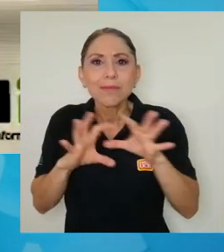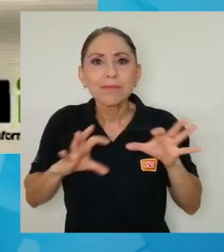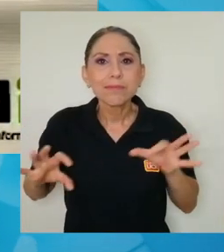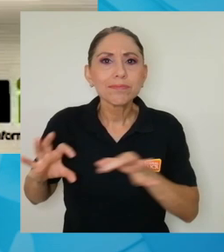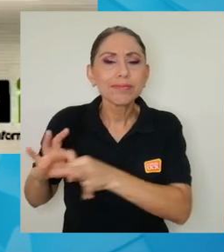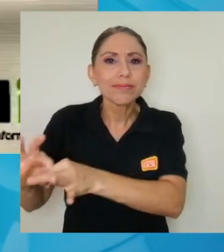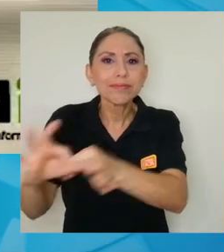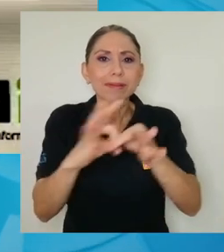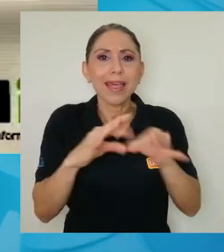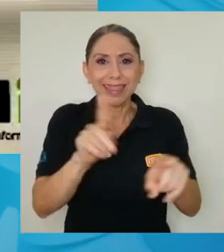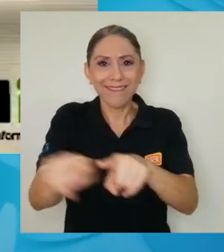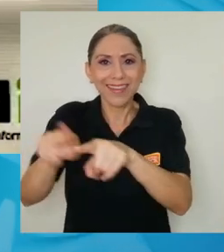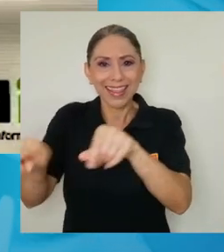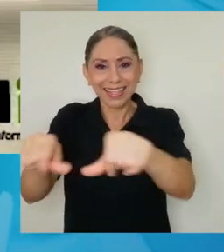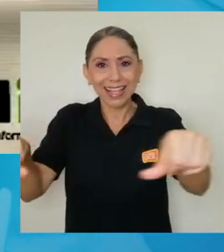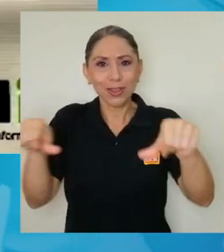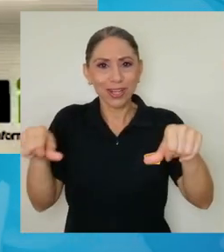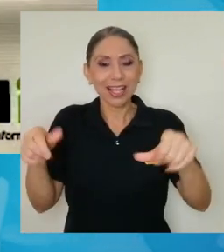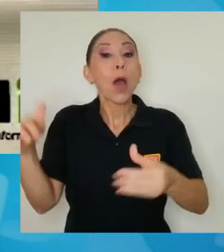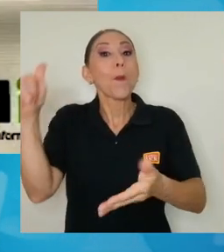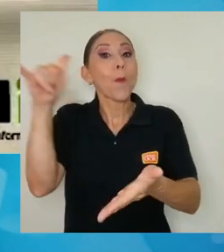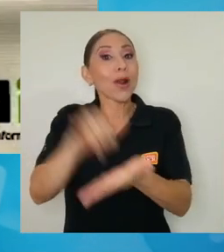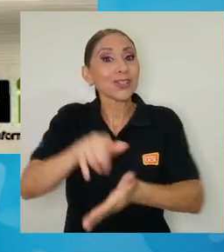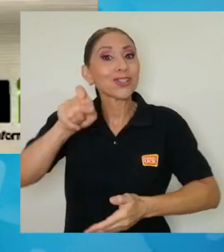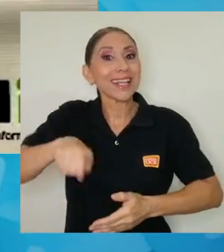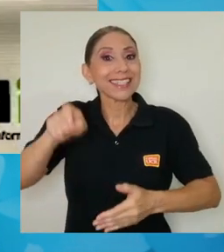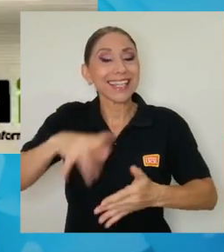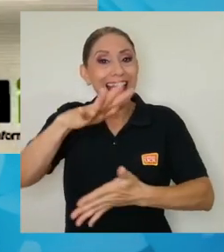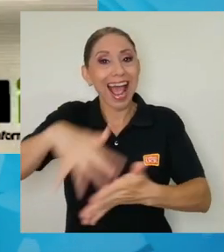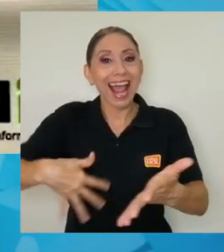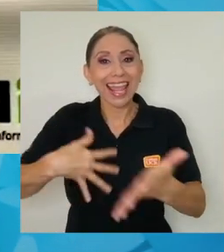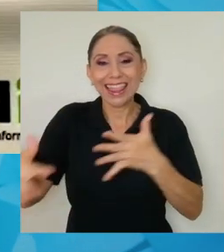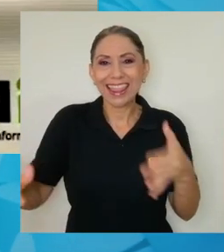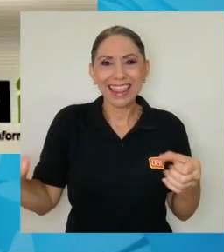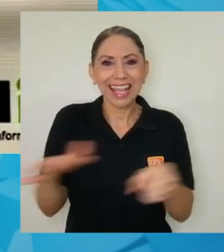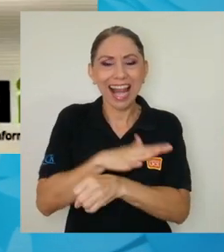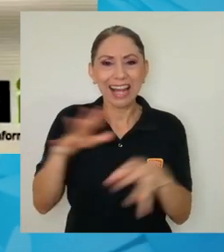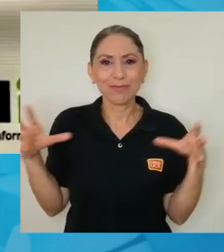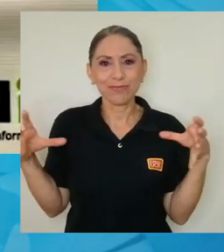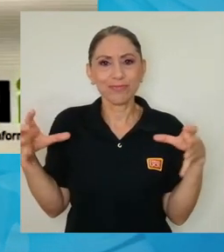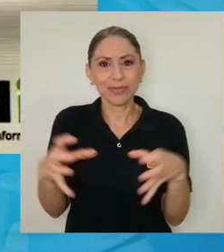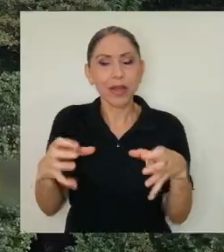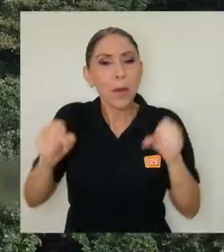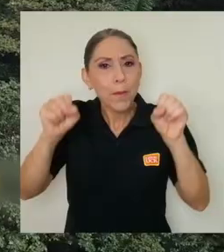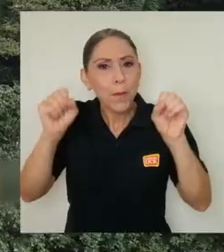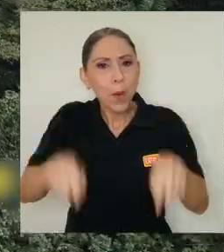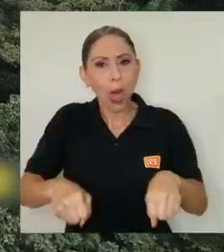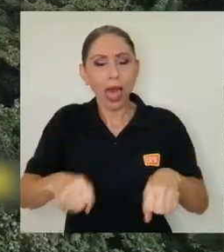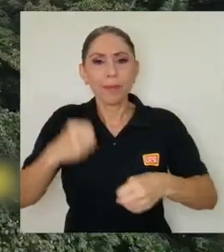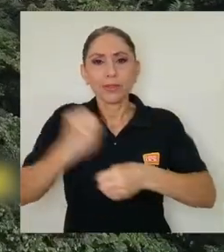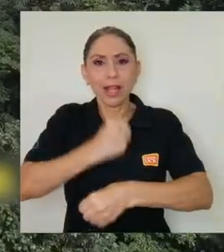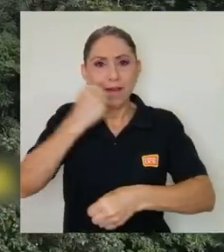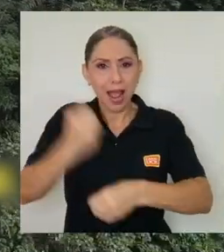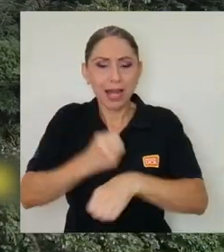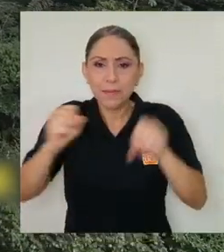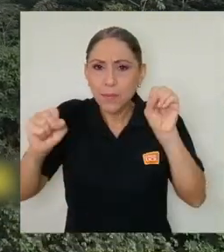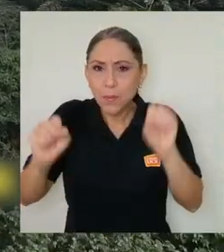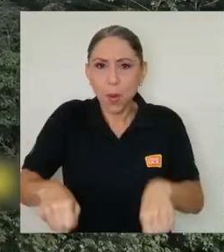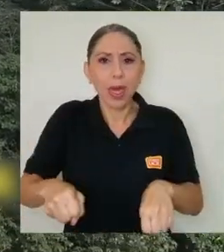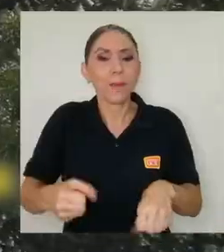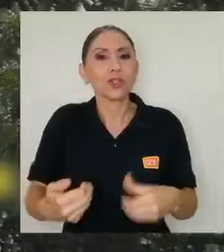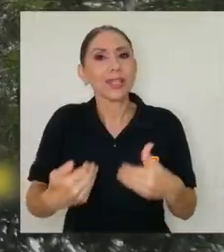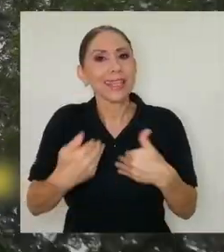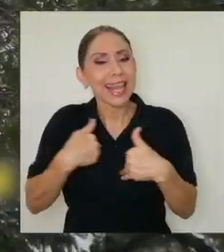diferentes sectores y por eso se necesita esta agenda integral, esta agenda en donde podamos abarcar y tener